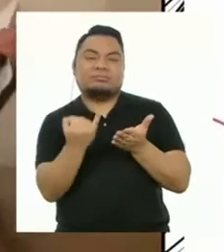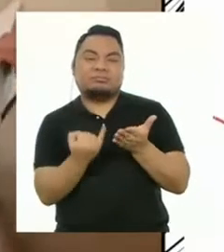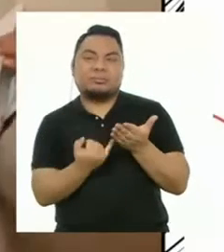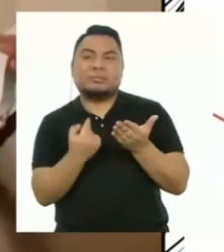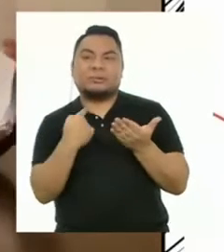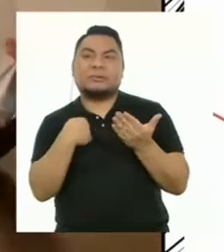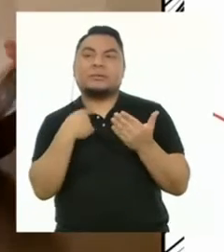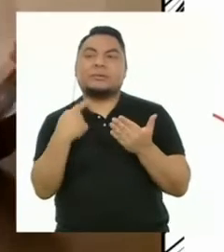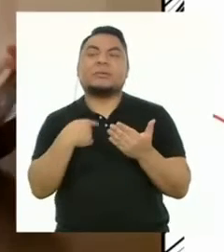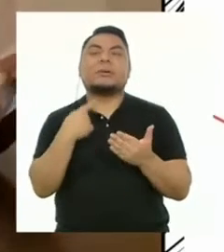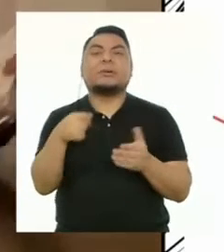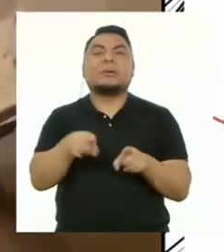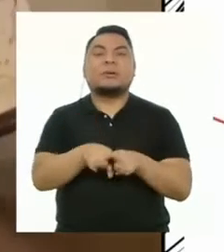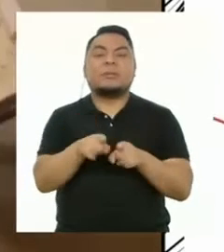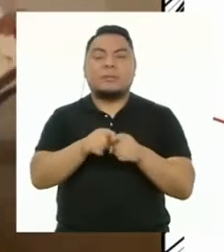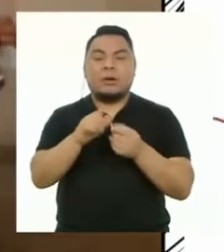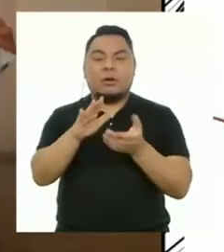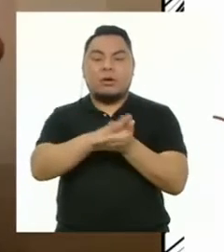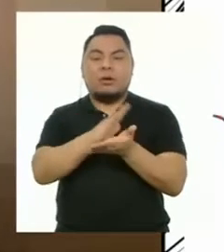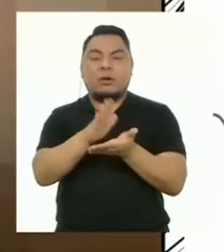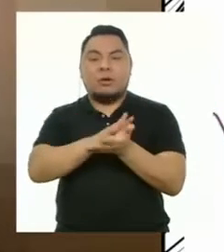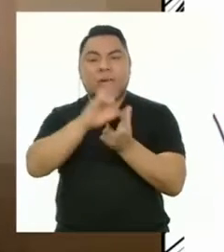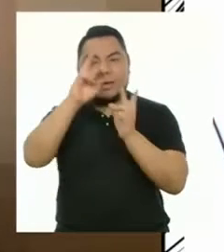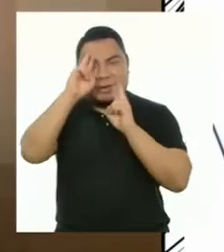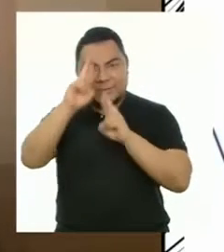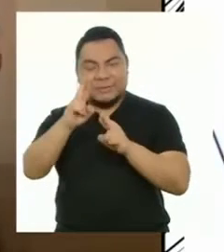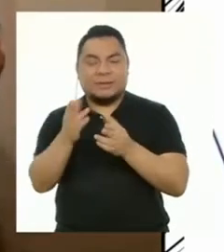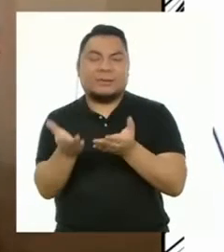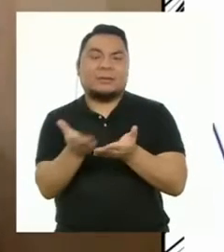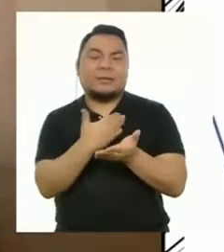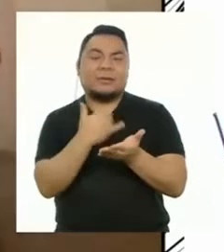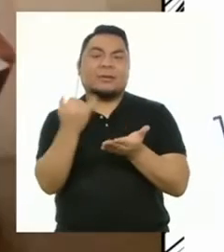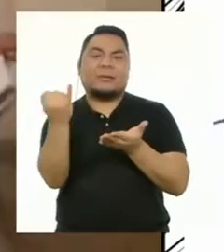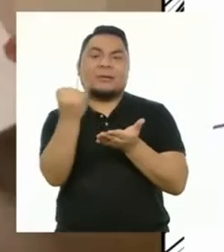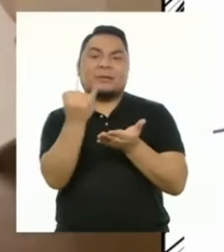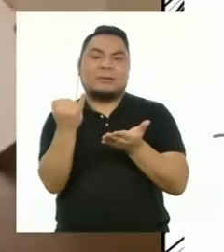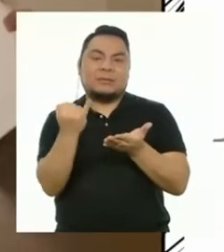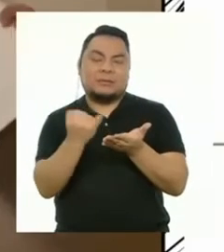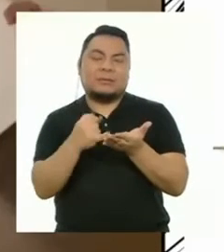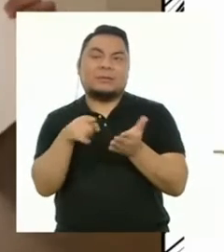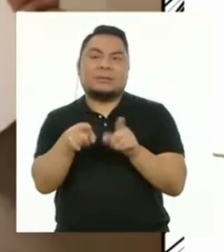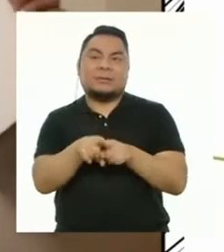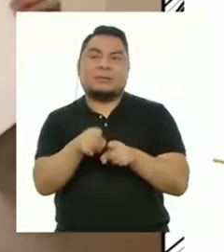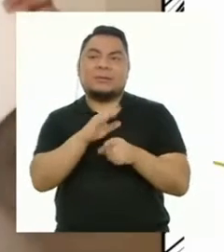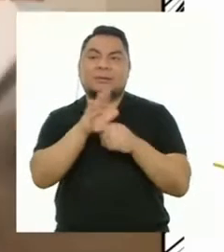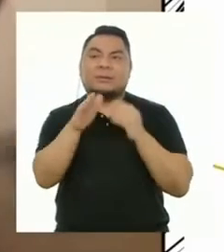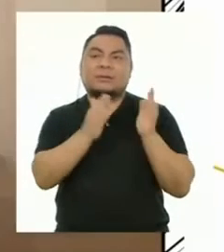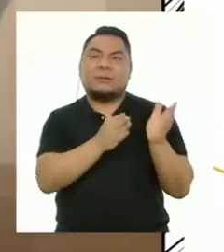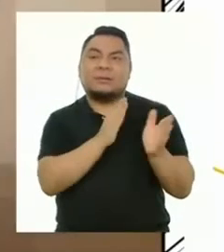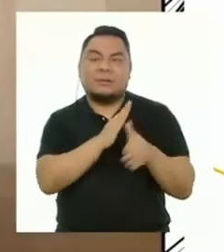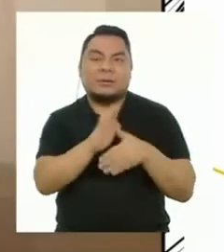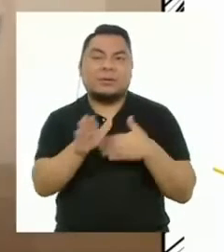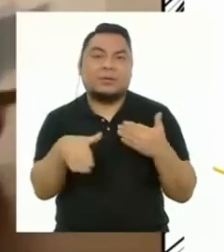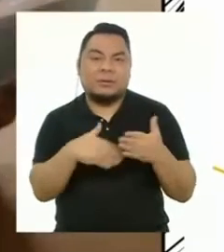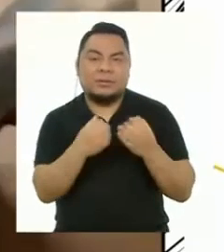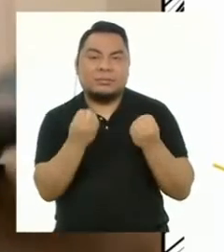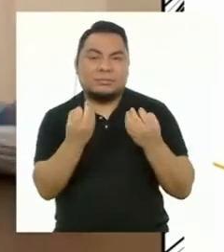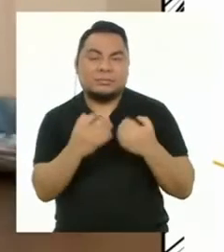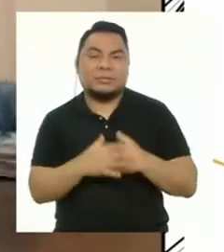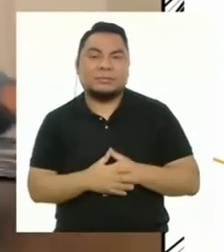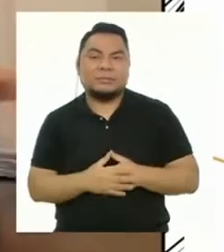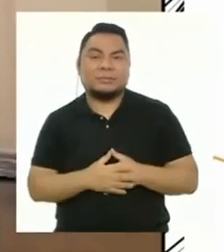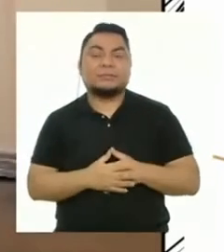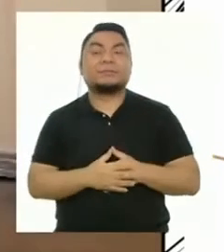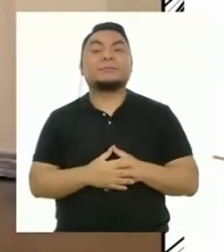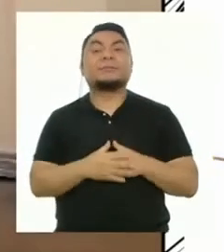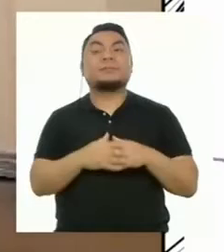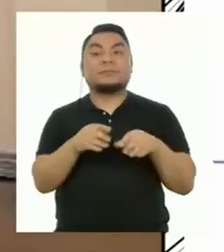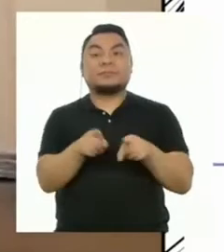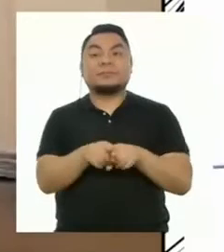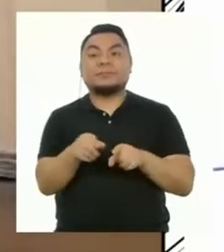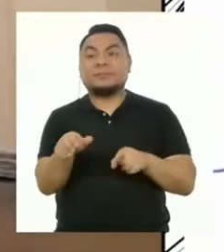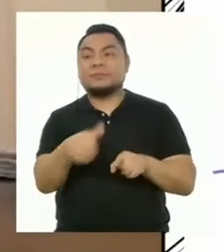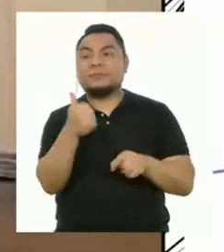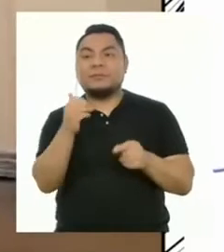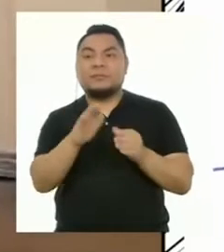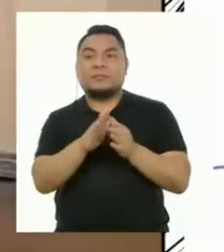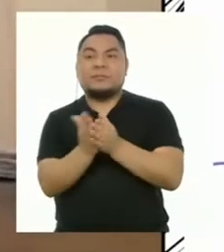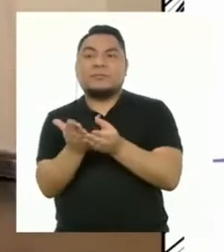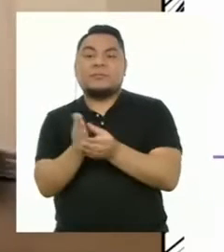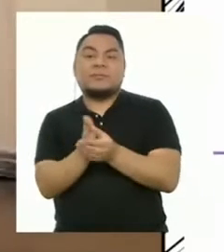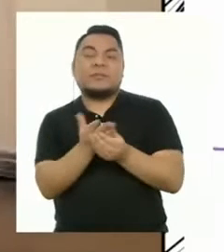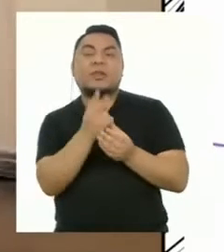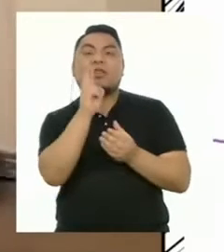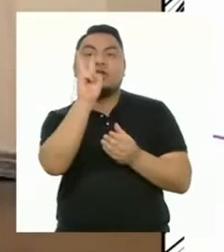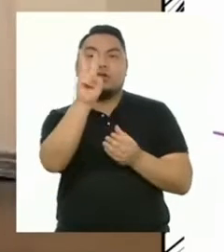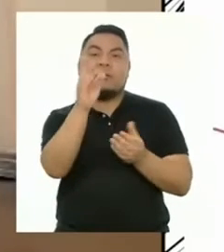Y acá tengo mi hoja de respeto, mi carátula y lo tengo seleccionado por cursos. Acá tengo otros dos